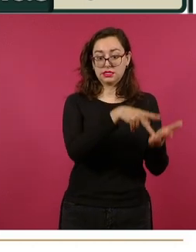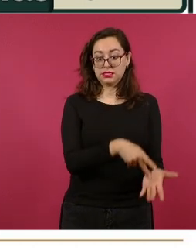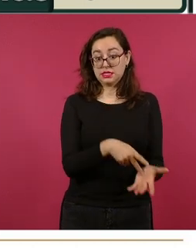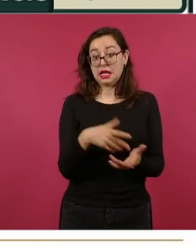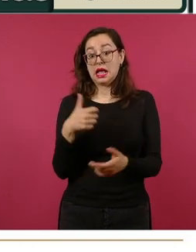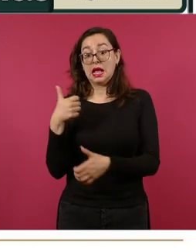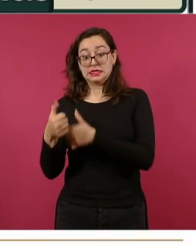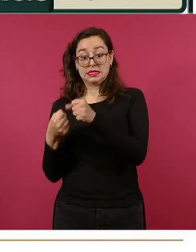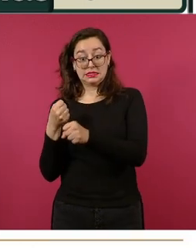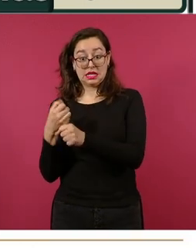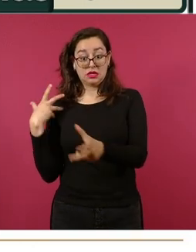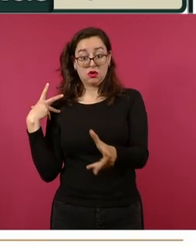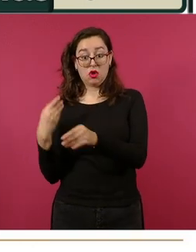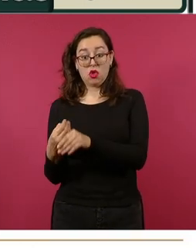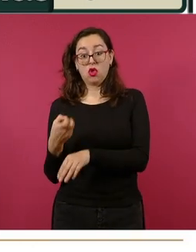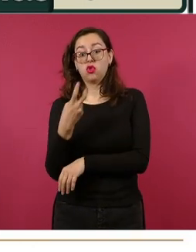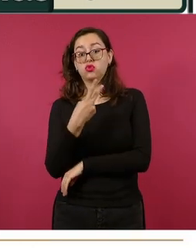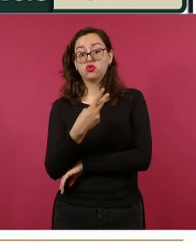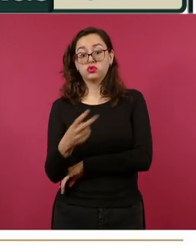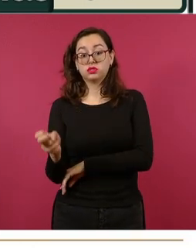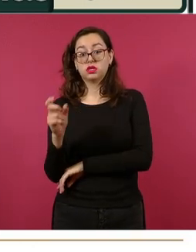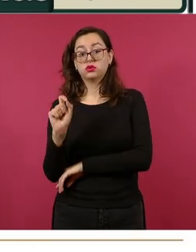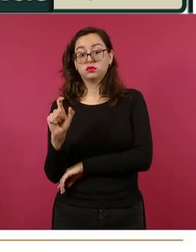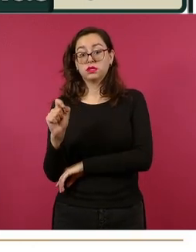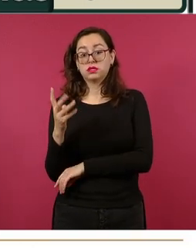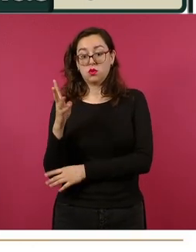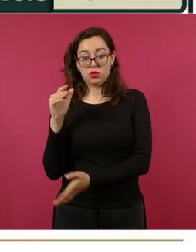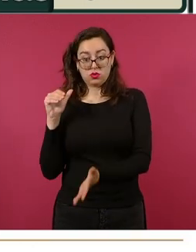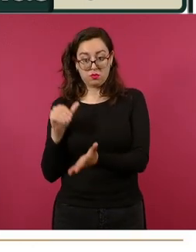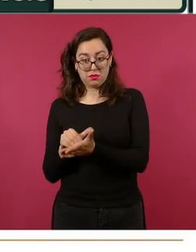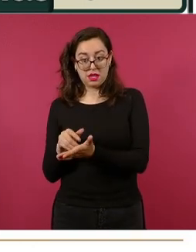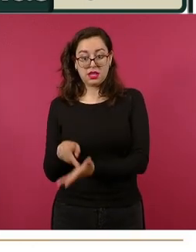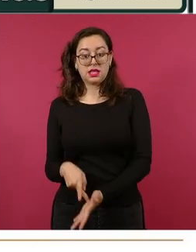mil 646 kilogramos de cocaína.